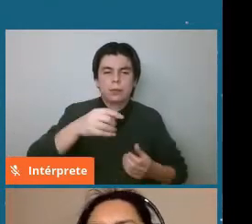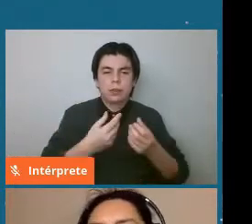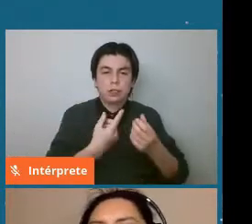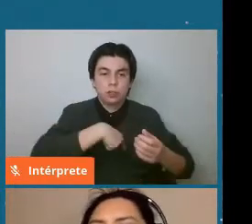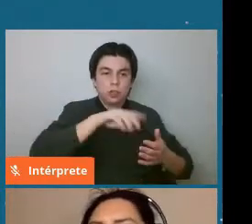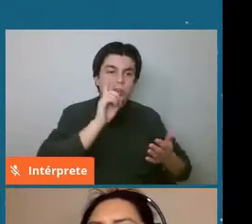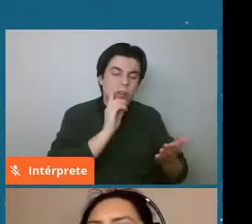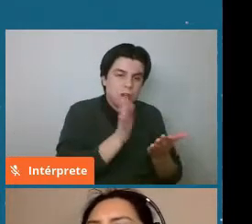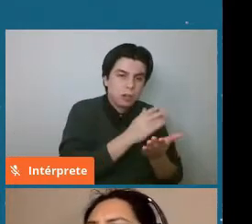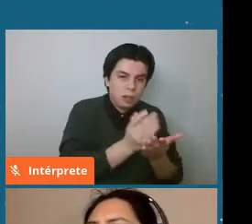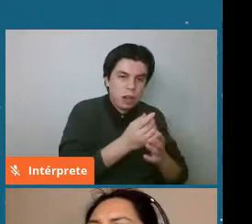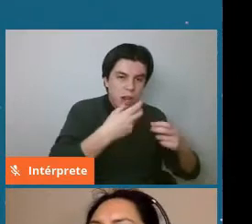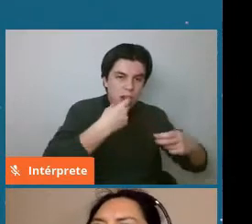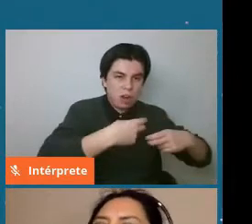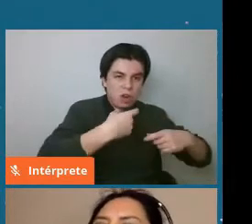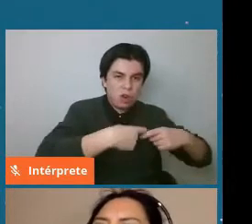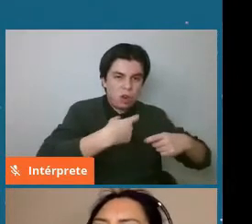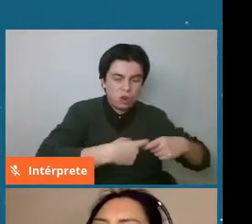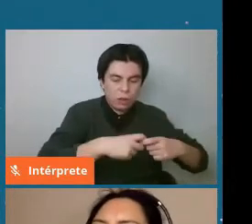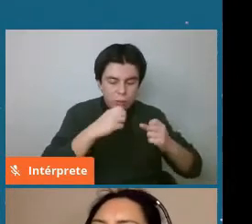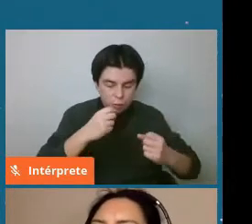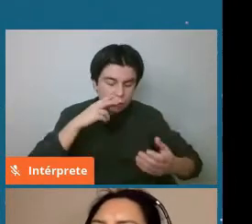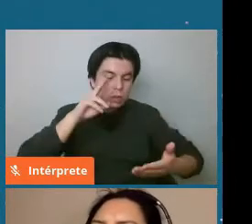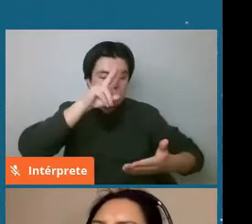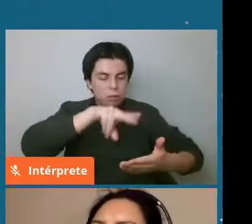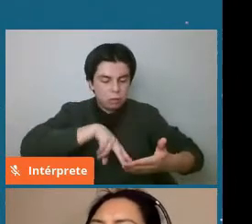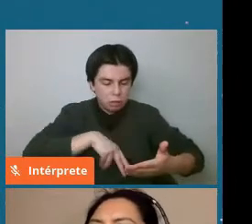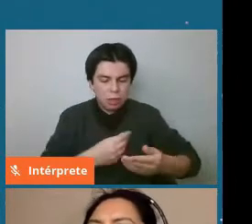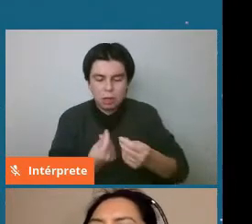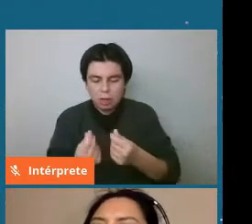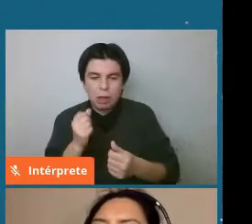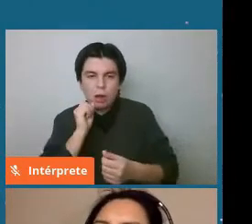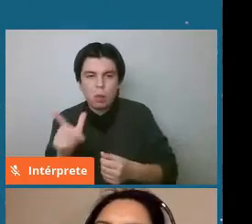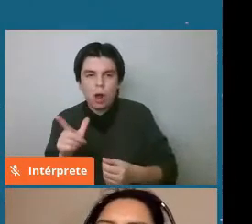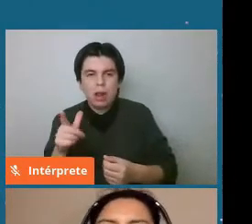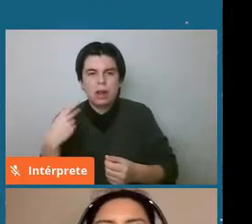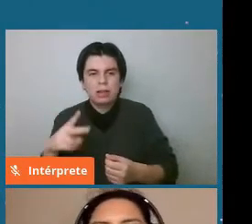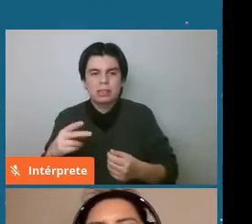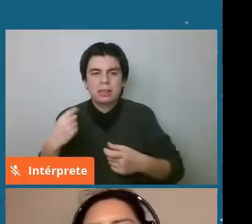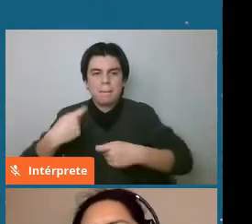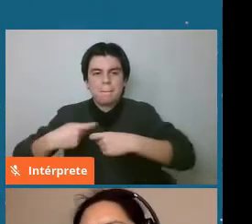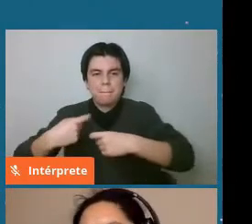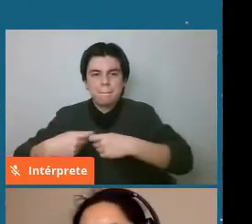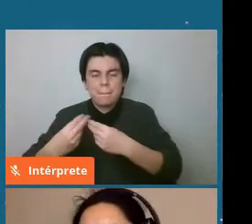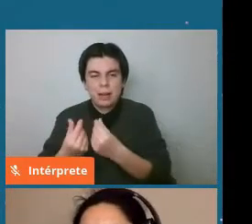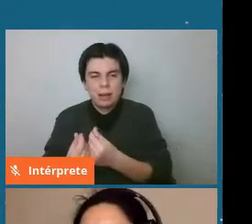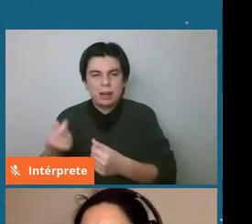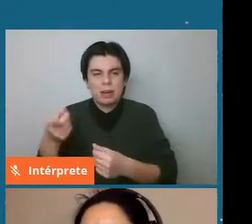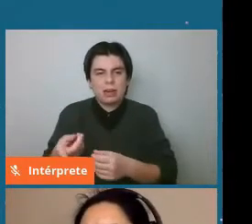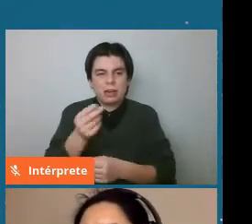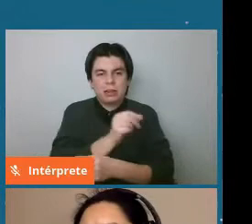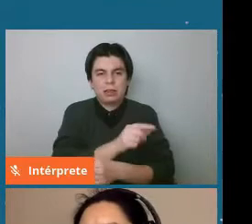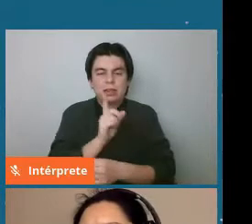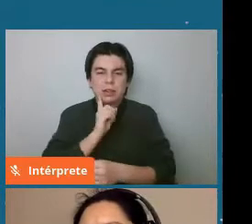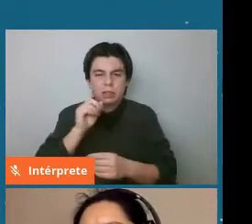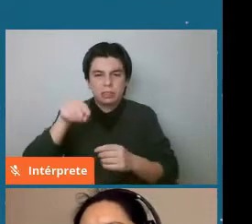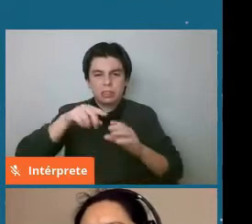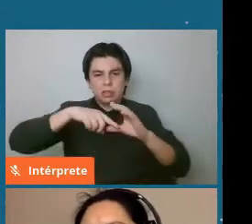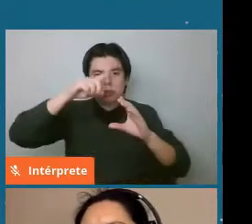tenemos un catálogo como para ir viendo qué tipo de mineralogía es la que genera ese tipo de espectro.